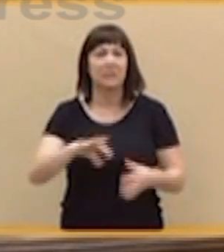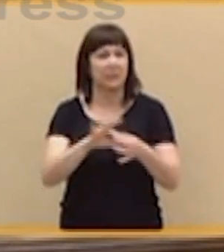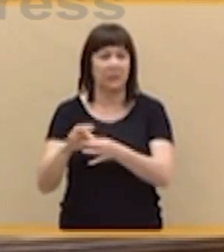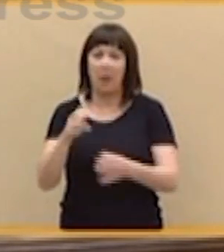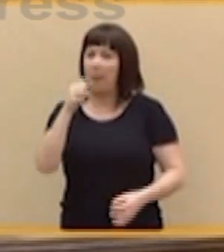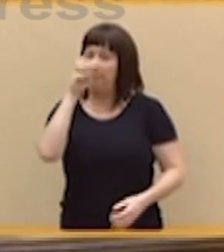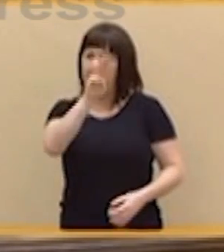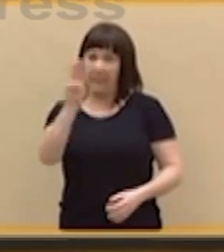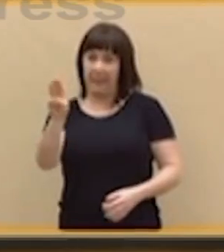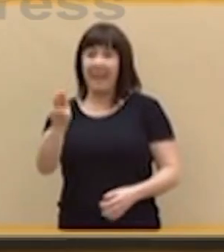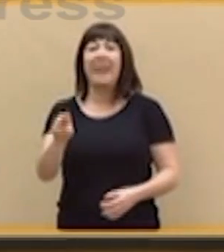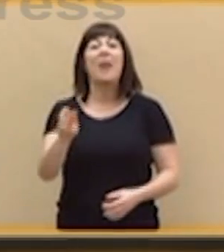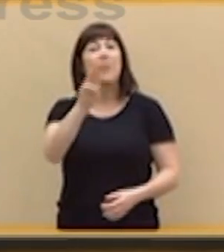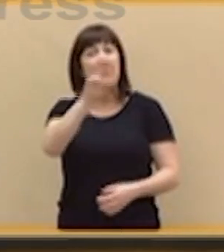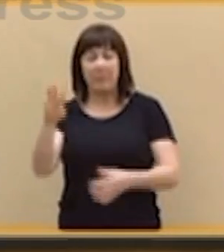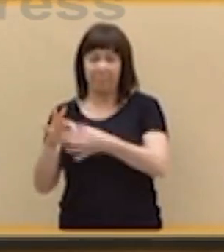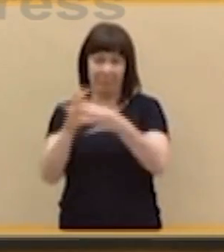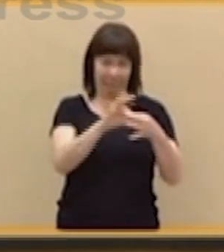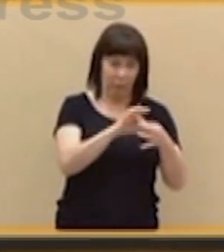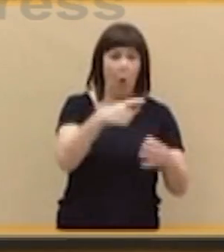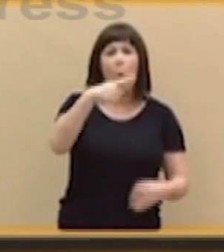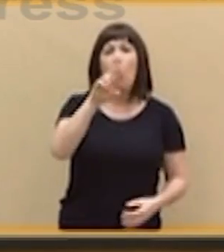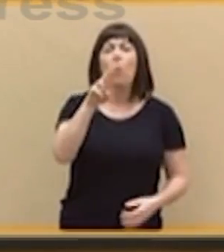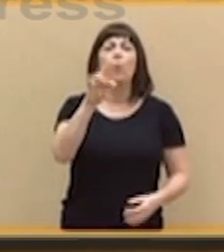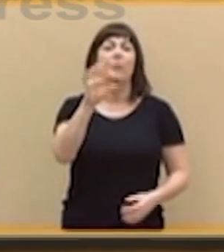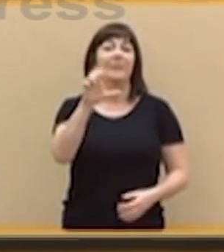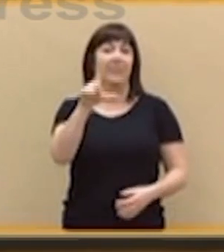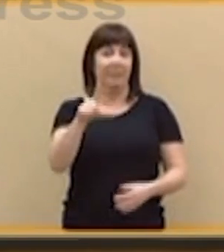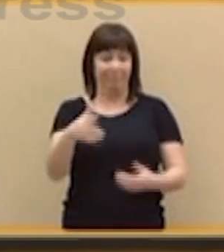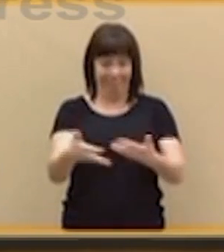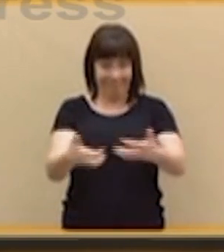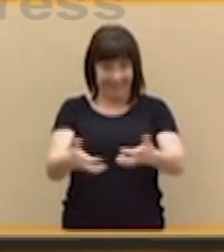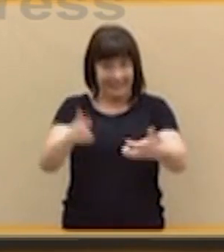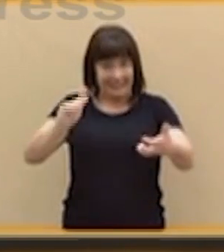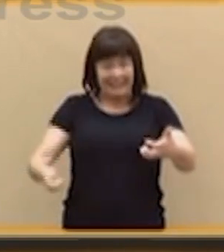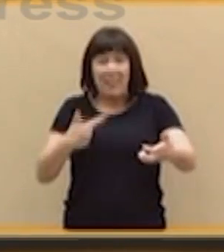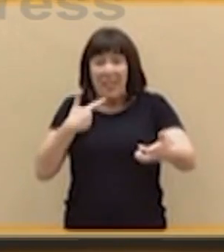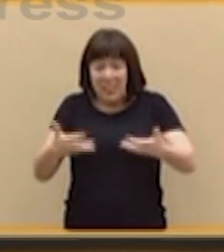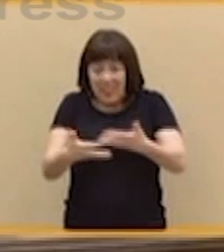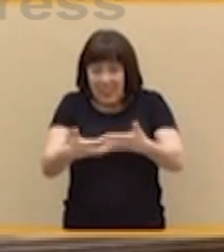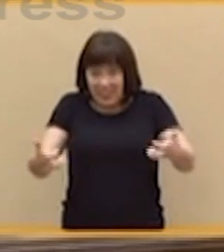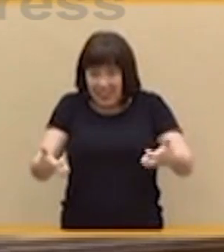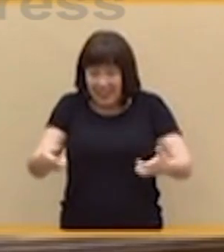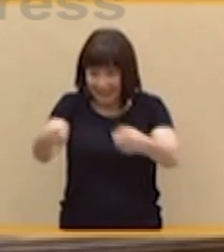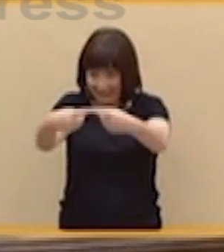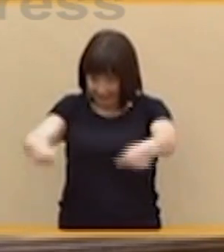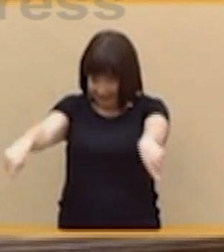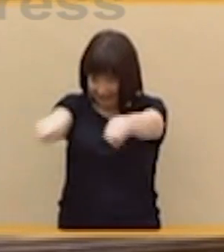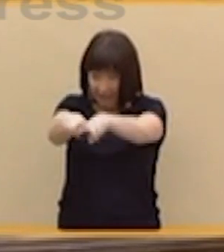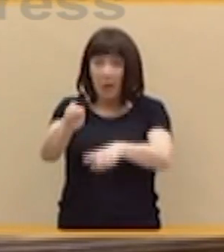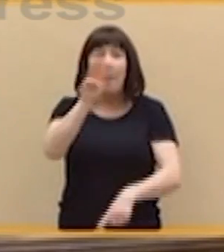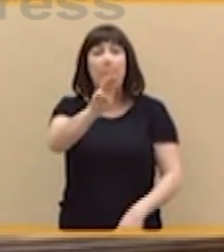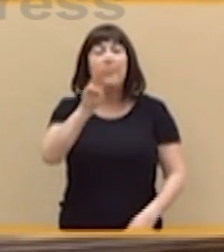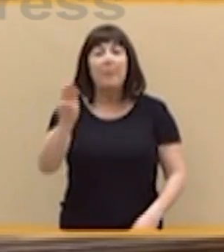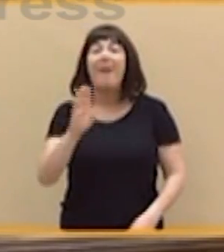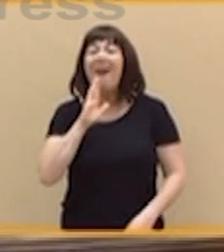Gürtel. En palabras de la propia sentencia, el Partido Popular desde su fundación ha